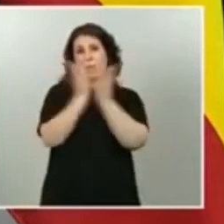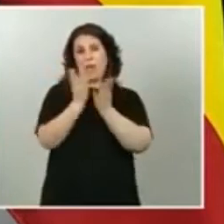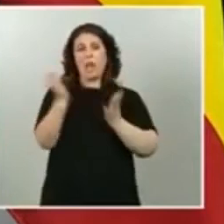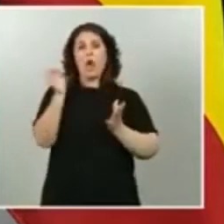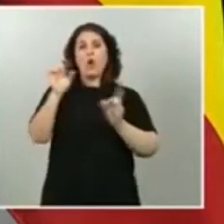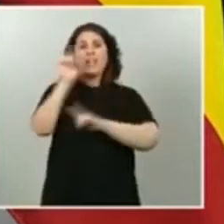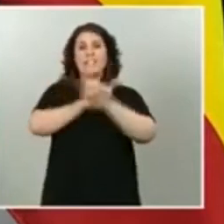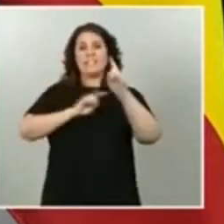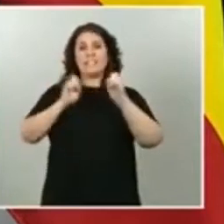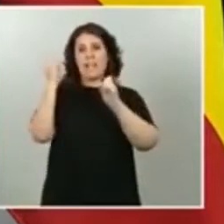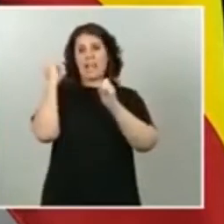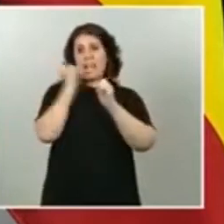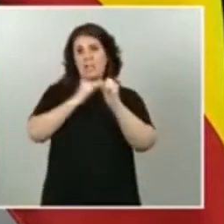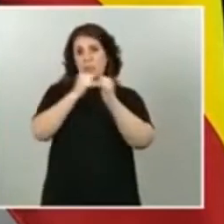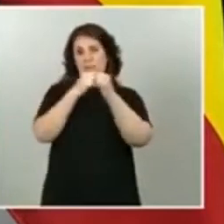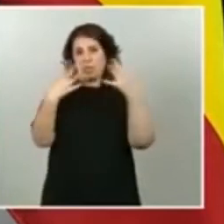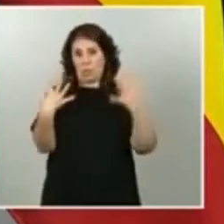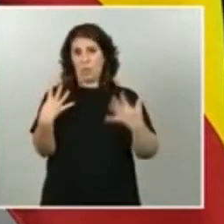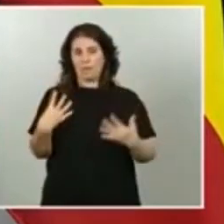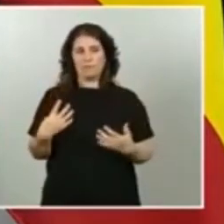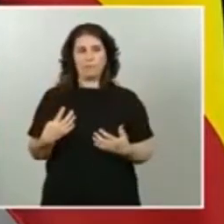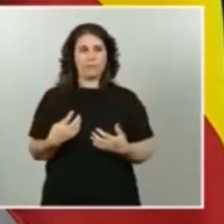debe aspirar a acuerdos amplios.